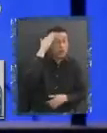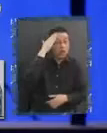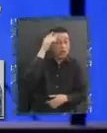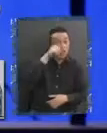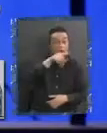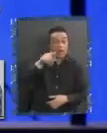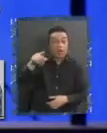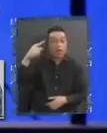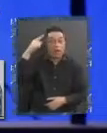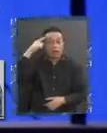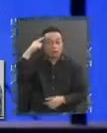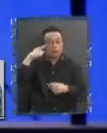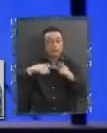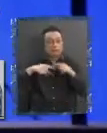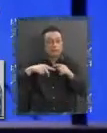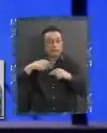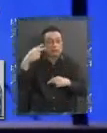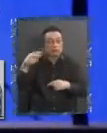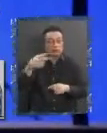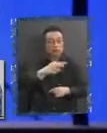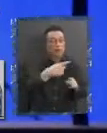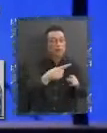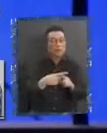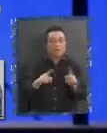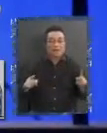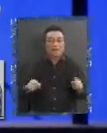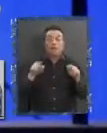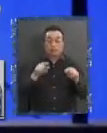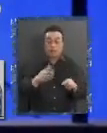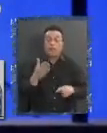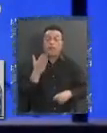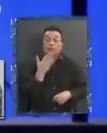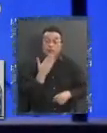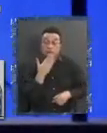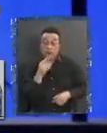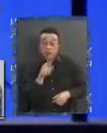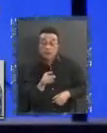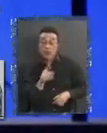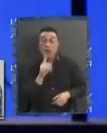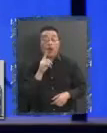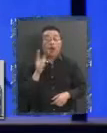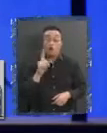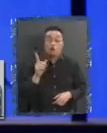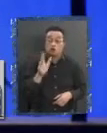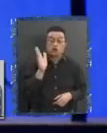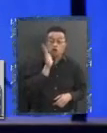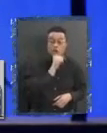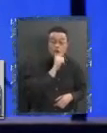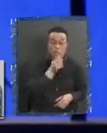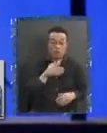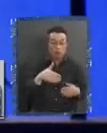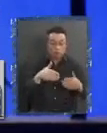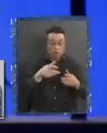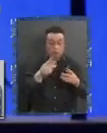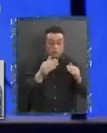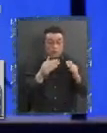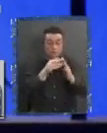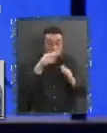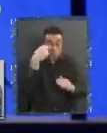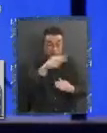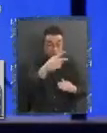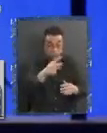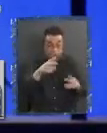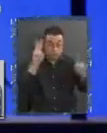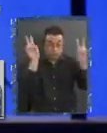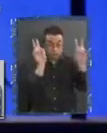visión de sus territorios. Está también de que a nadie se le va a privar de su propiedad privada. Todo